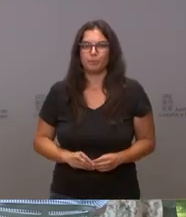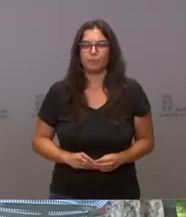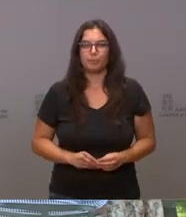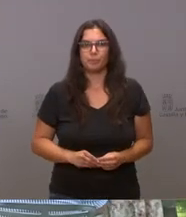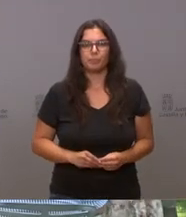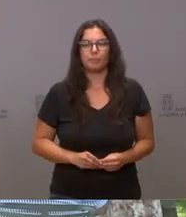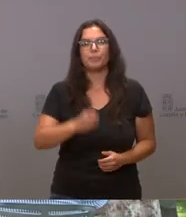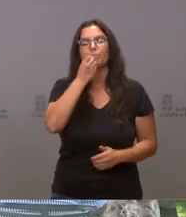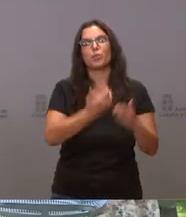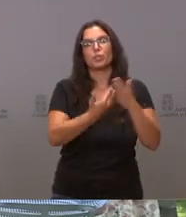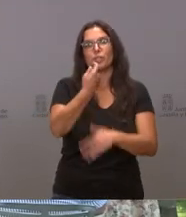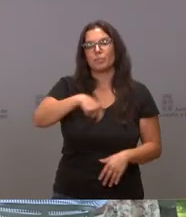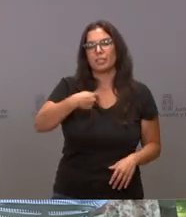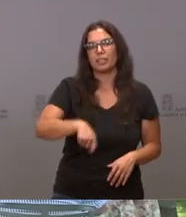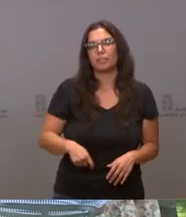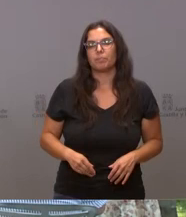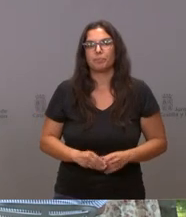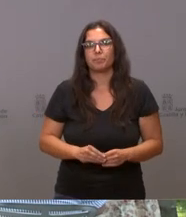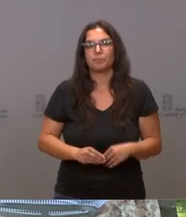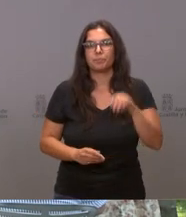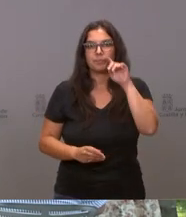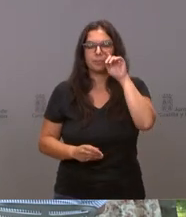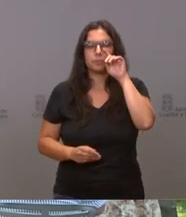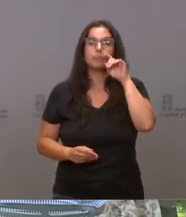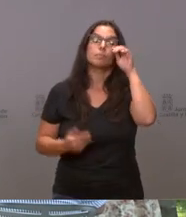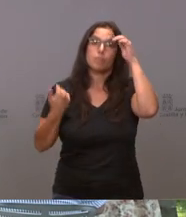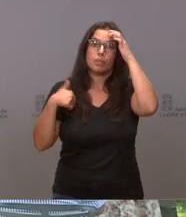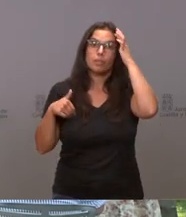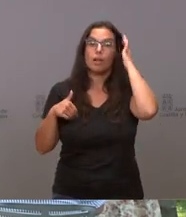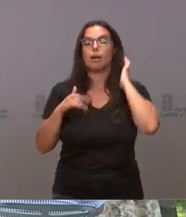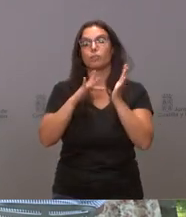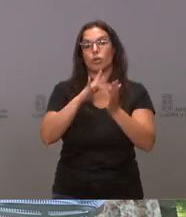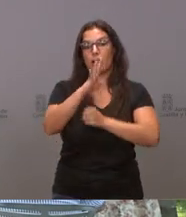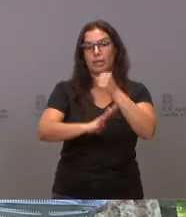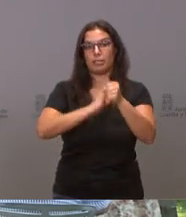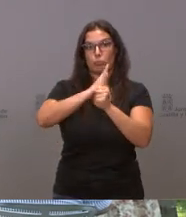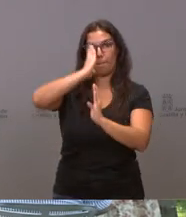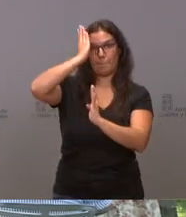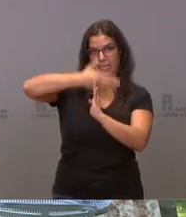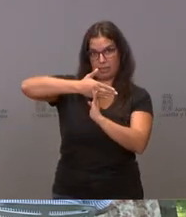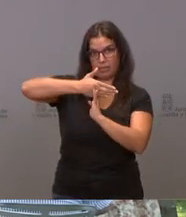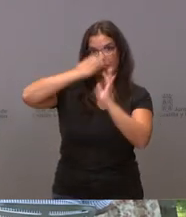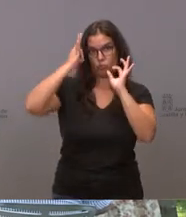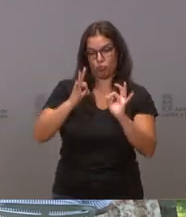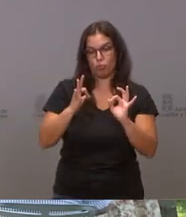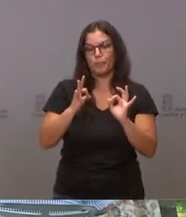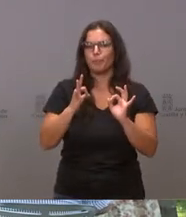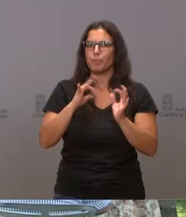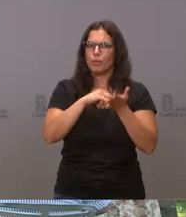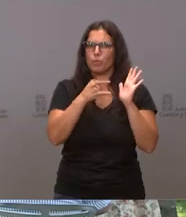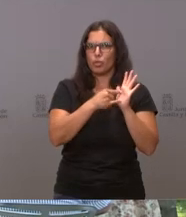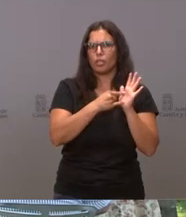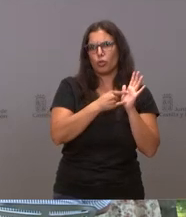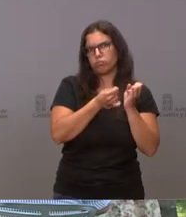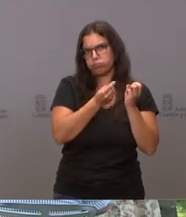Sí, buenos días, presidente. Teniendo en cuenta que se ha llegado ya al ecuador de la legislatura y que hay muchos proyectos o